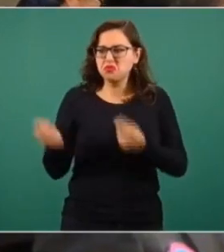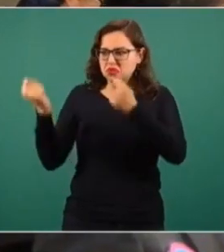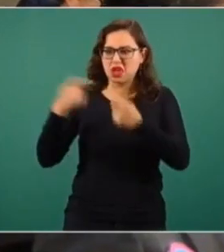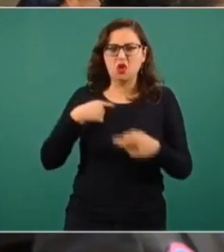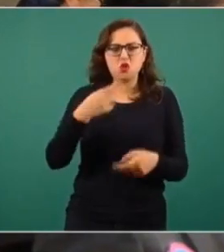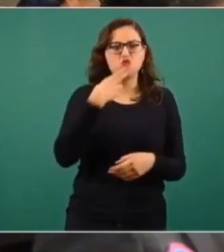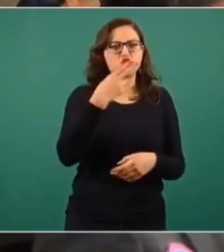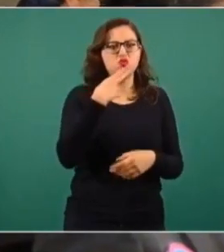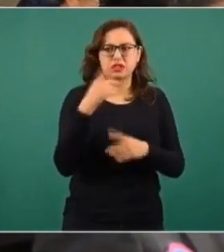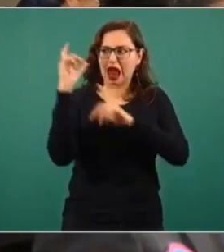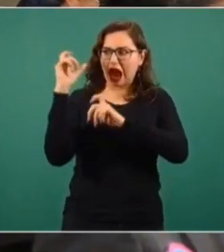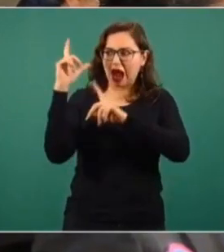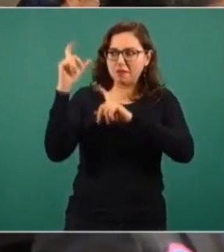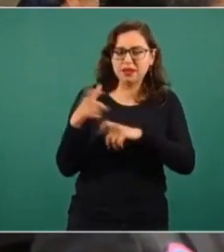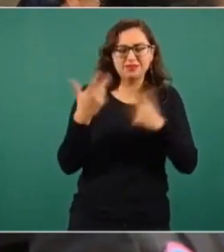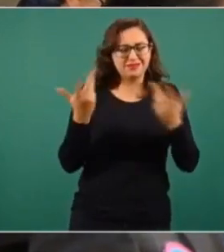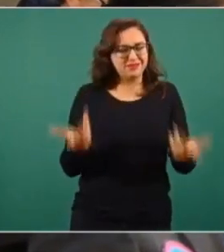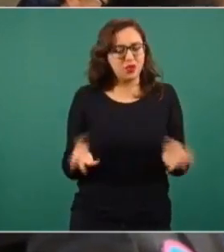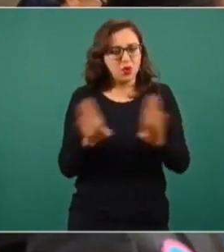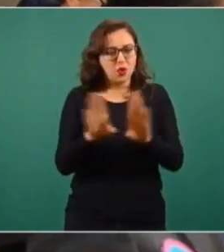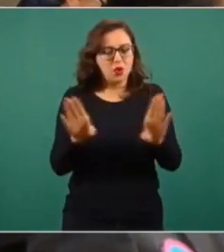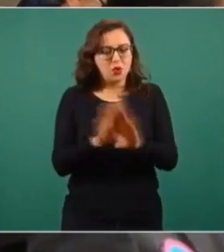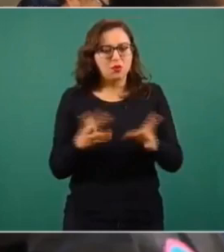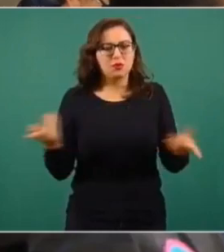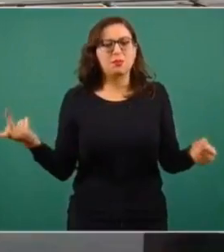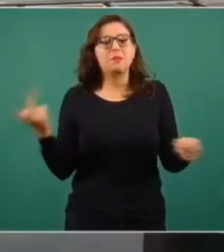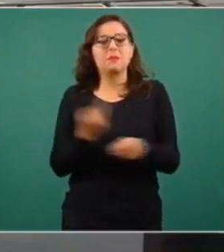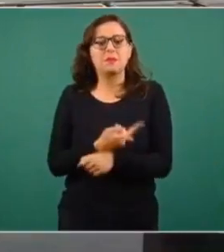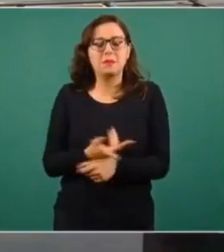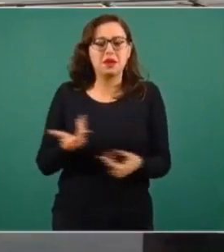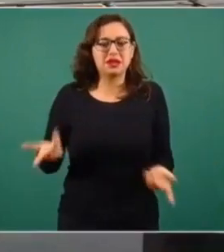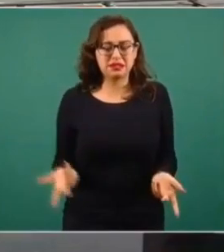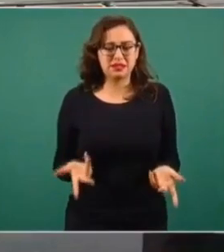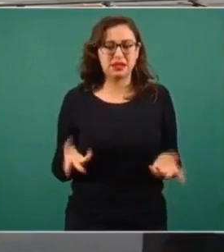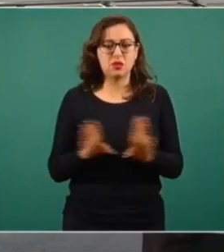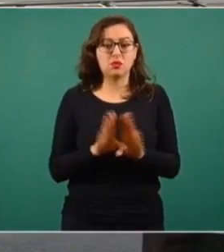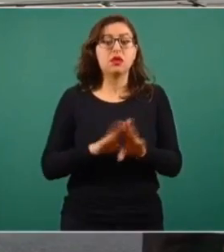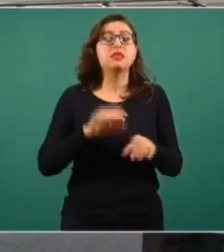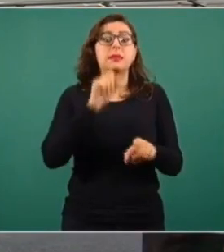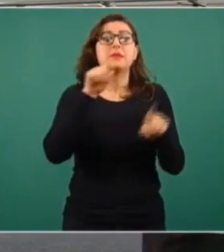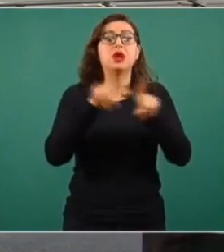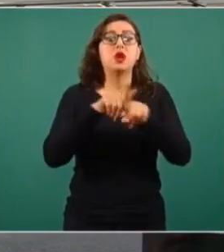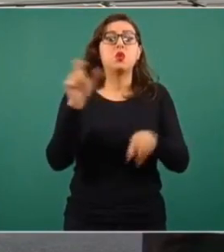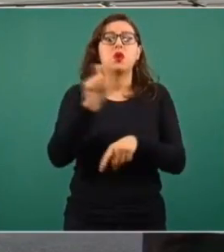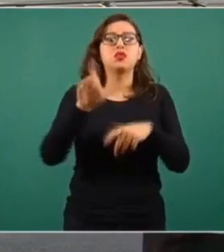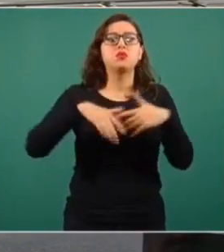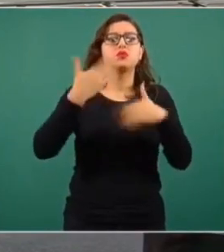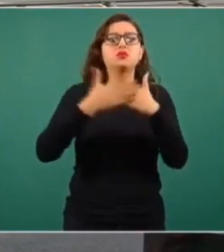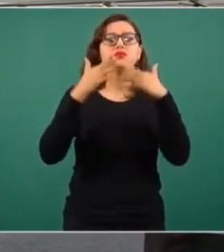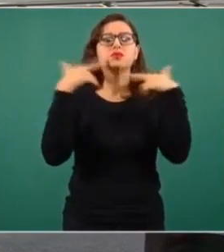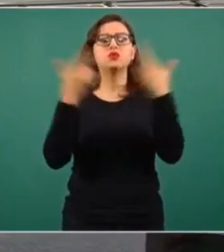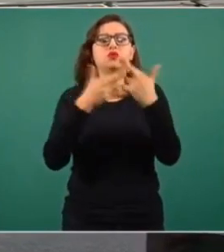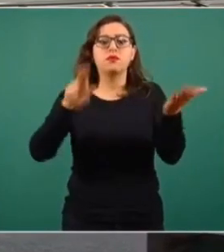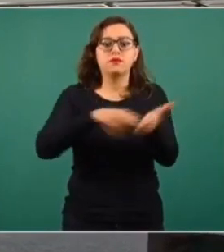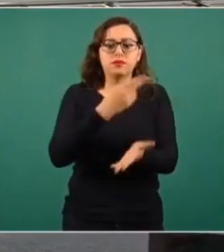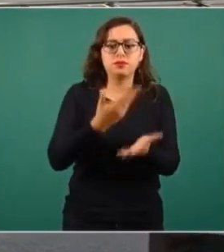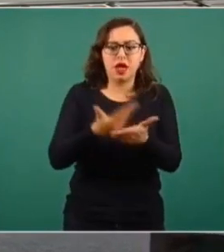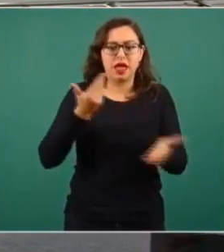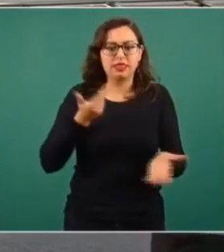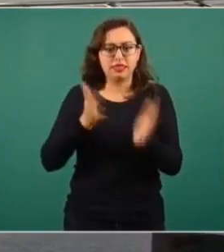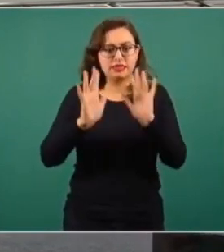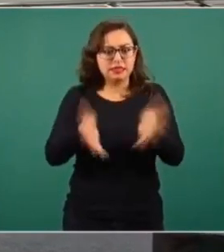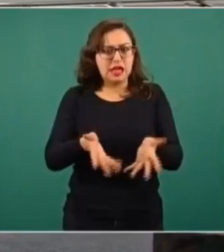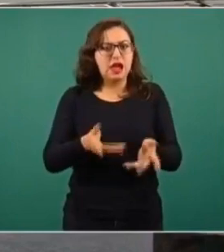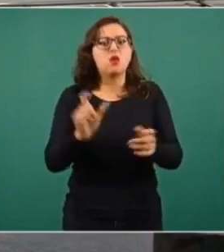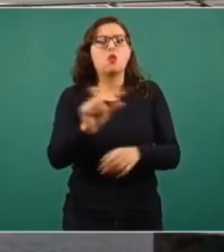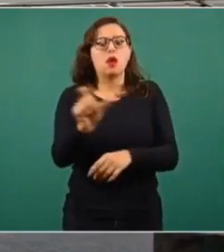Yosoyusi, que ya está acordado en la minuta que firmó con el multi? Bien. Estaremos la